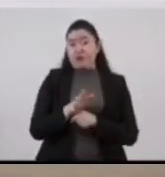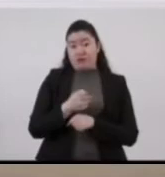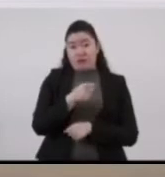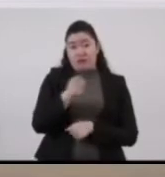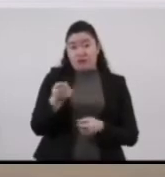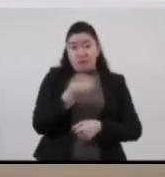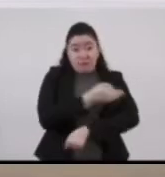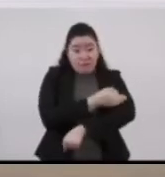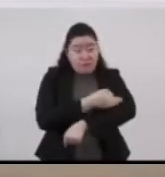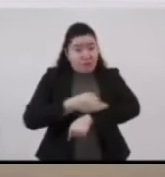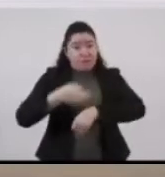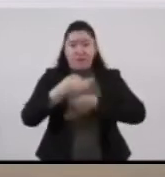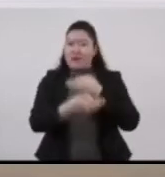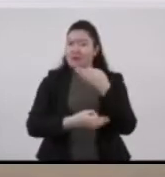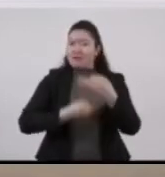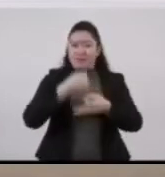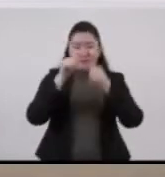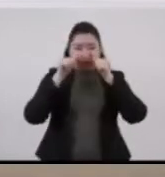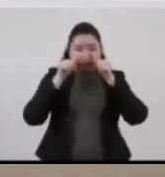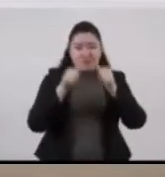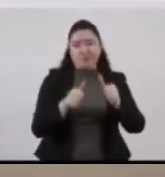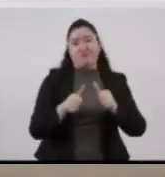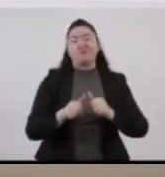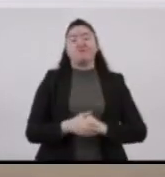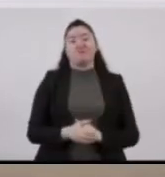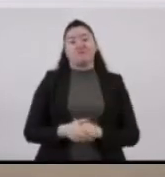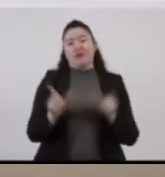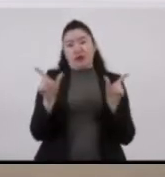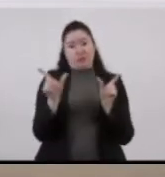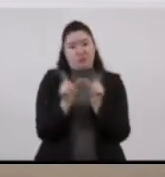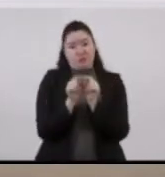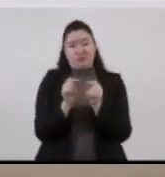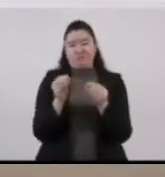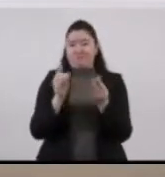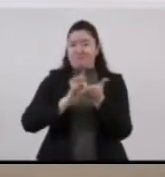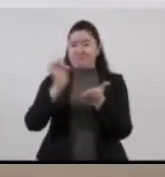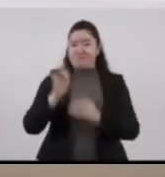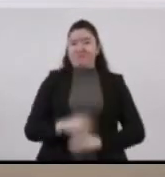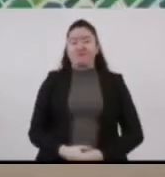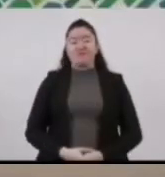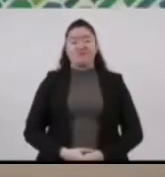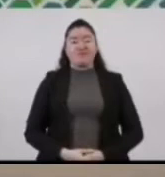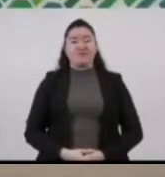ninguna familia quedará en desamparo. Hasta aquí la información. Muchas gracias.